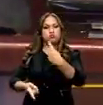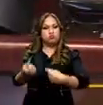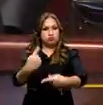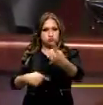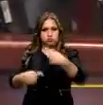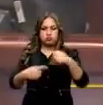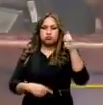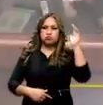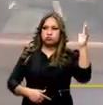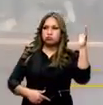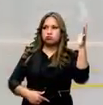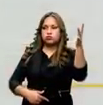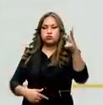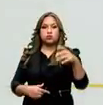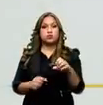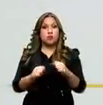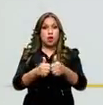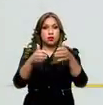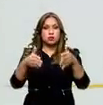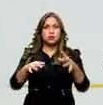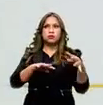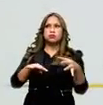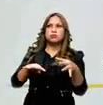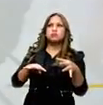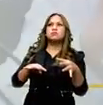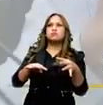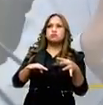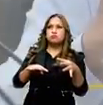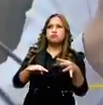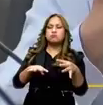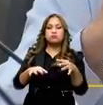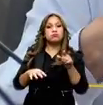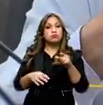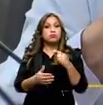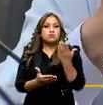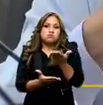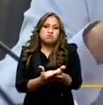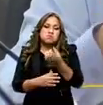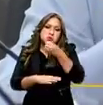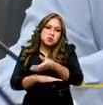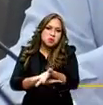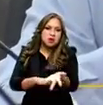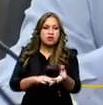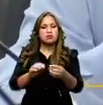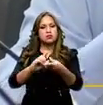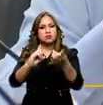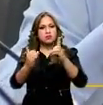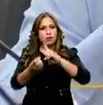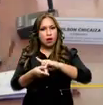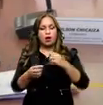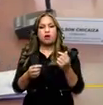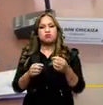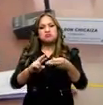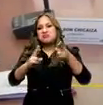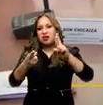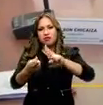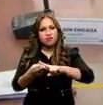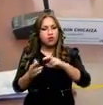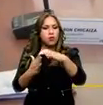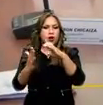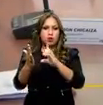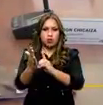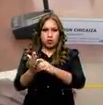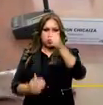expresar frente a todos los asambleístas, desde su experiencia, las sugerencias y cambios específicos a los artículos que